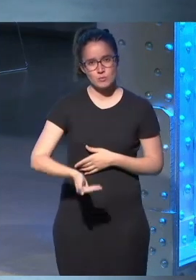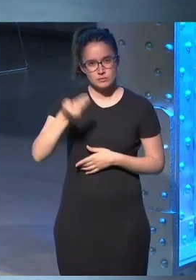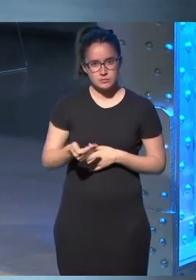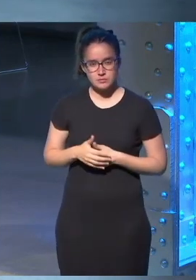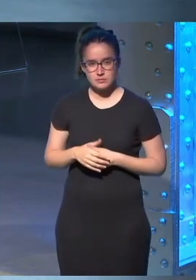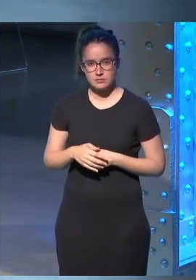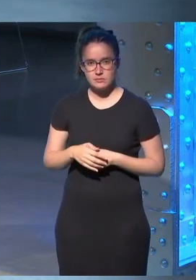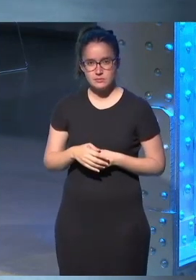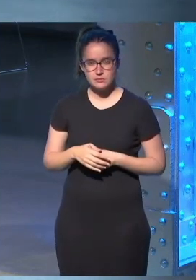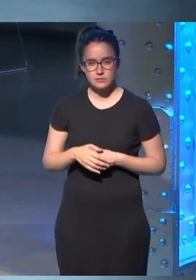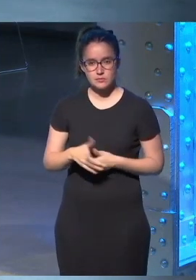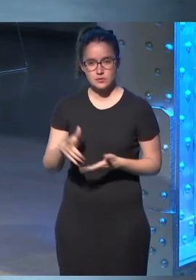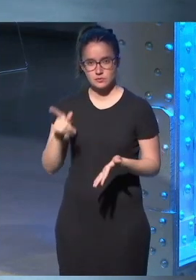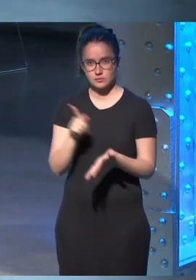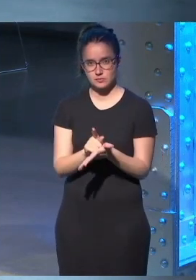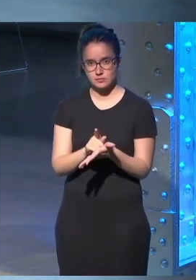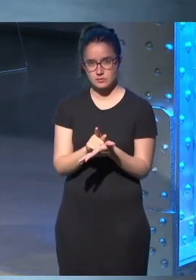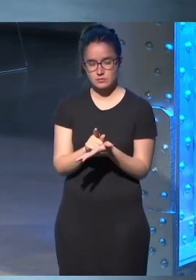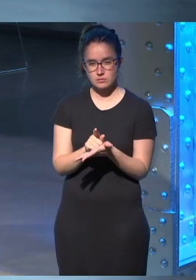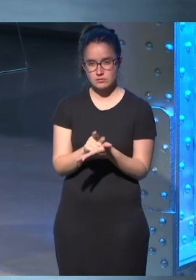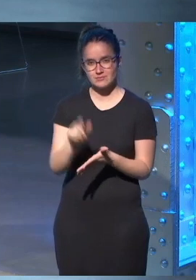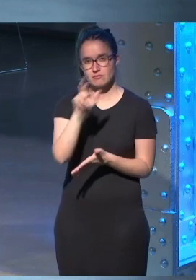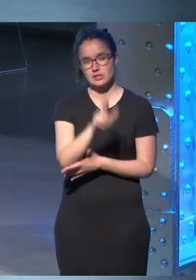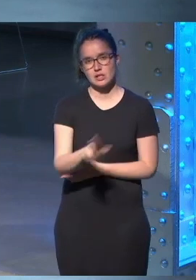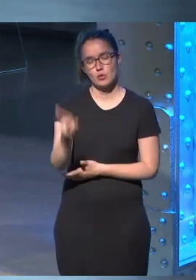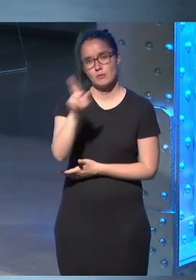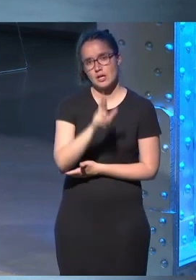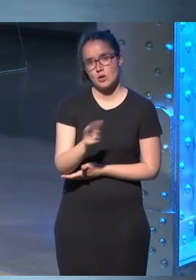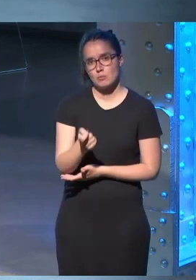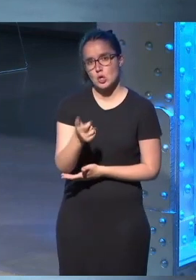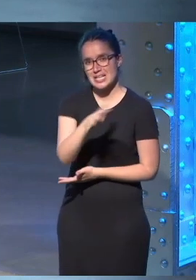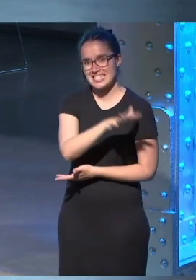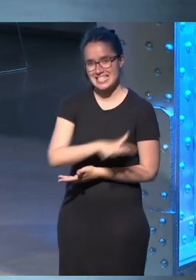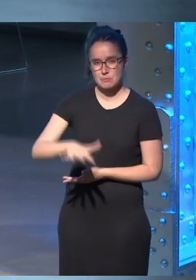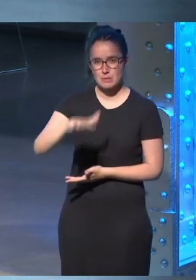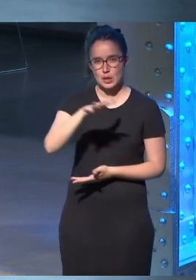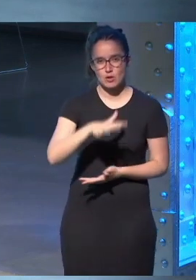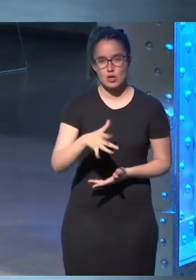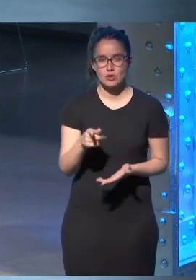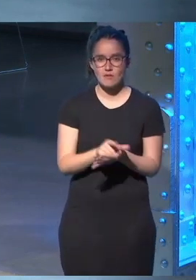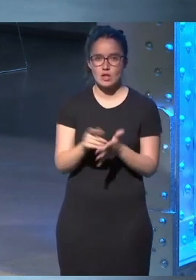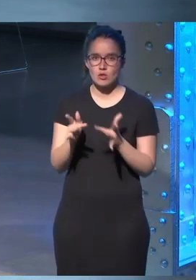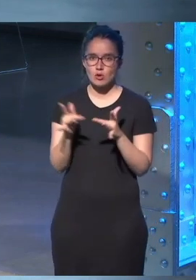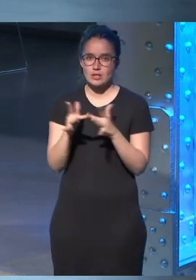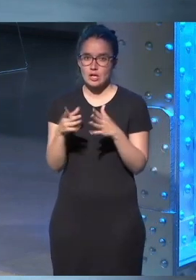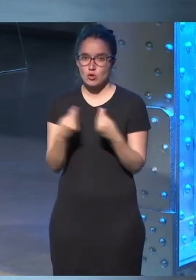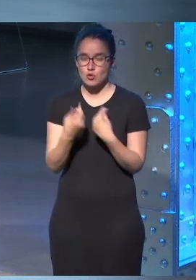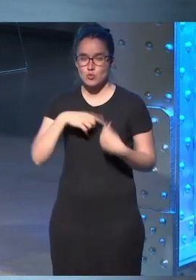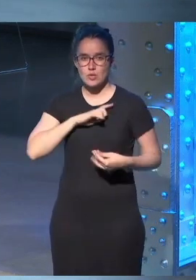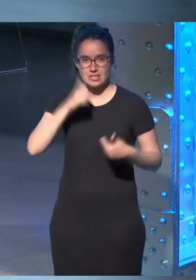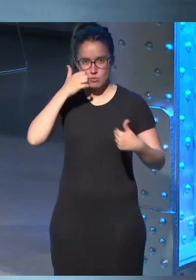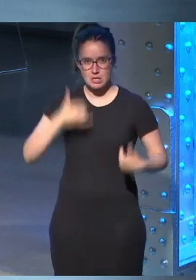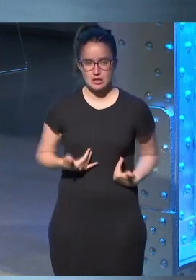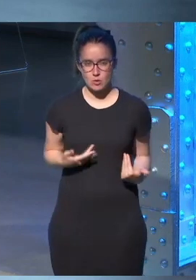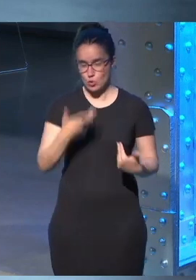es volver a recuperar un poco este espacio de volver a conectar con nuestra humanidad, volver otra